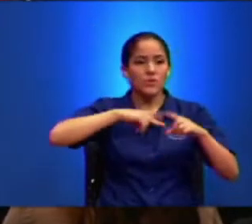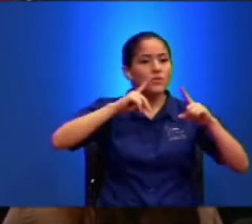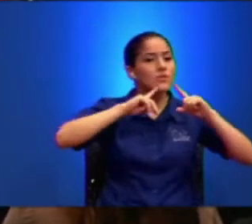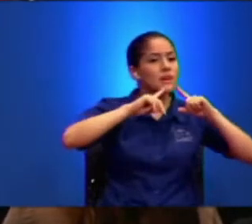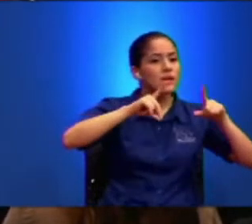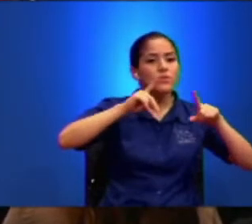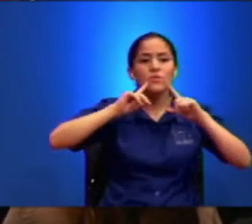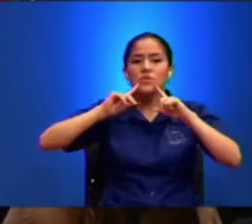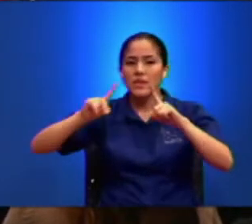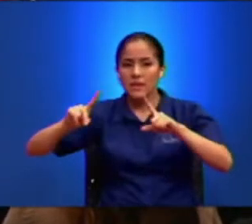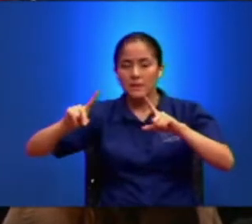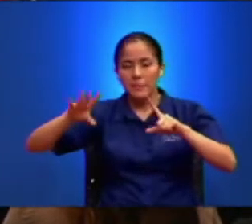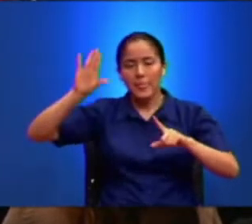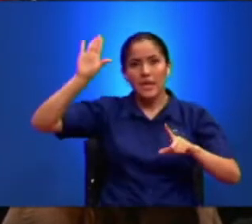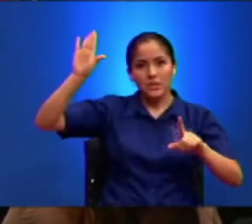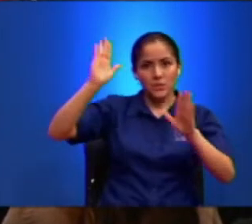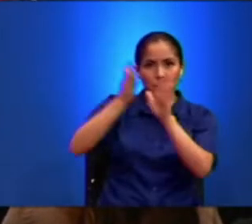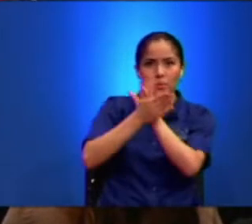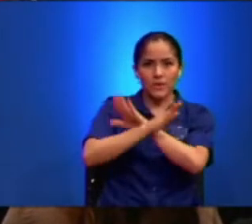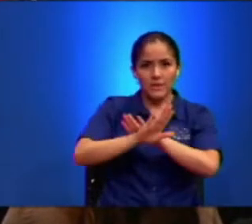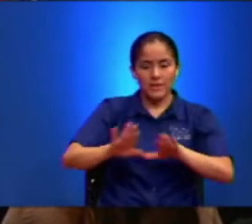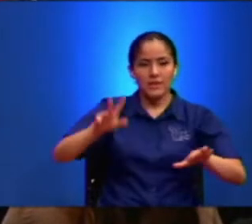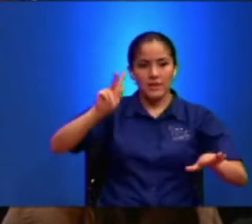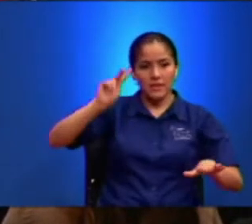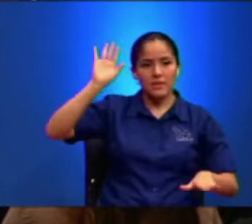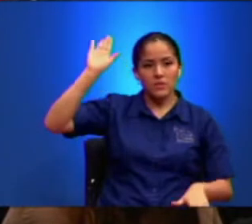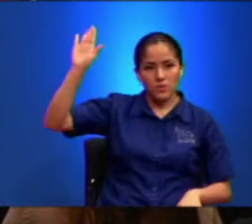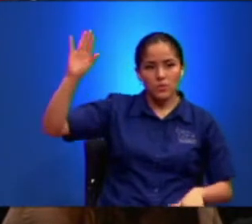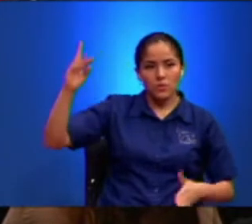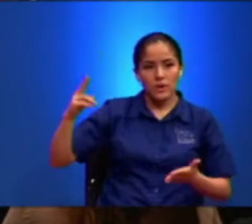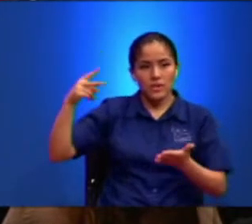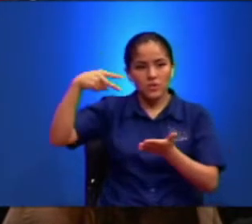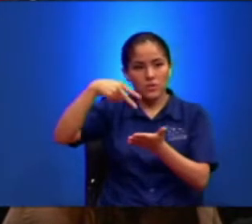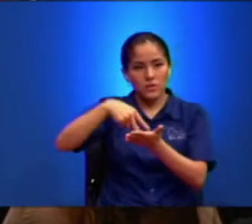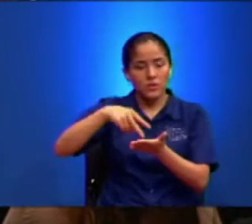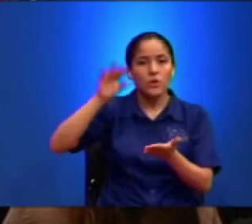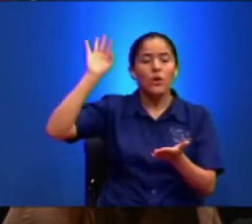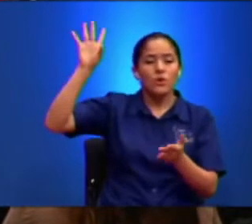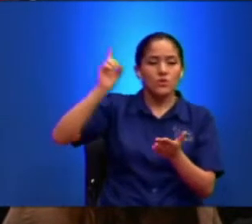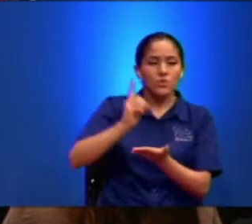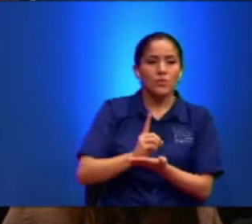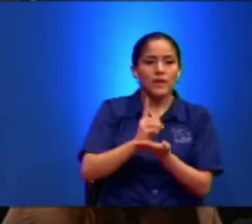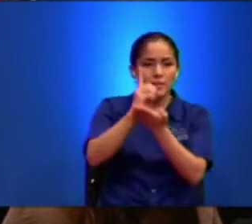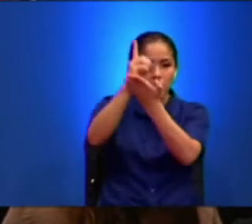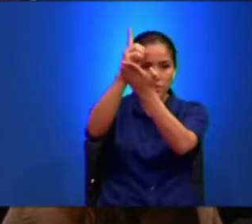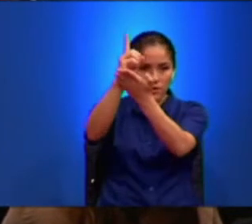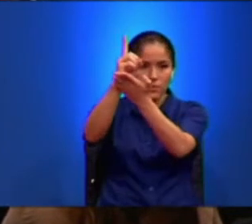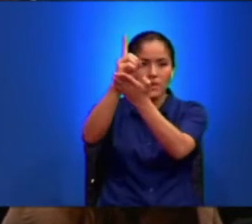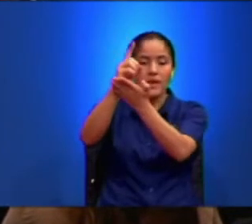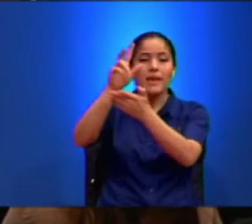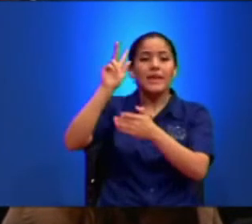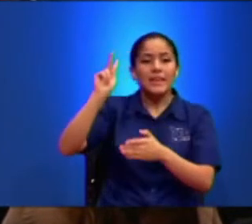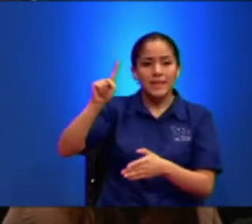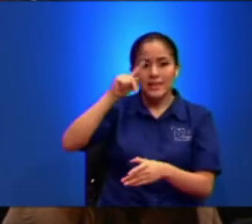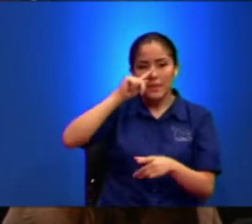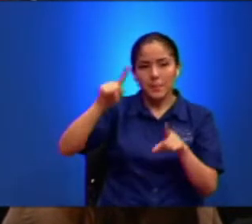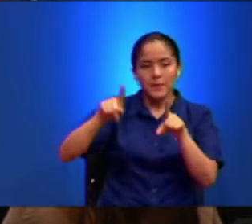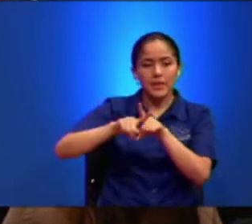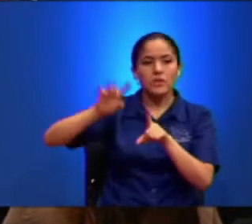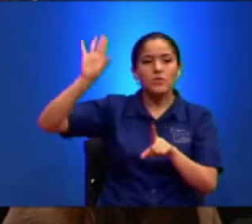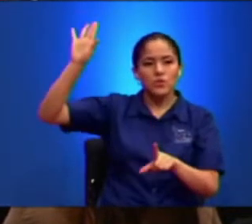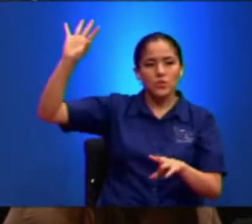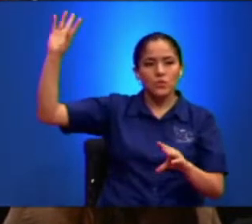Su Muerte Su Resurrección Su Ascensión Y Su Retorno